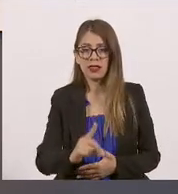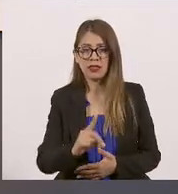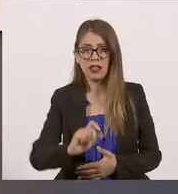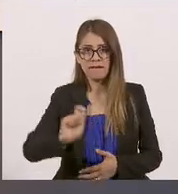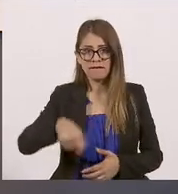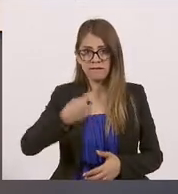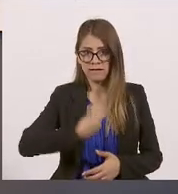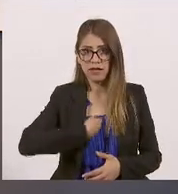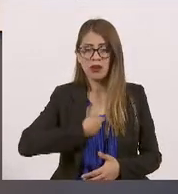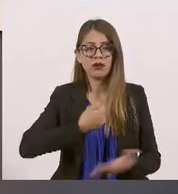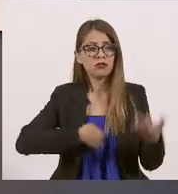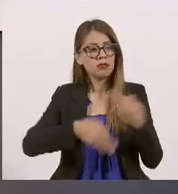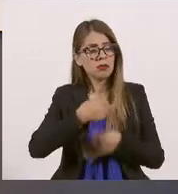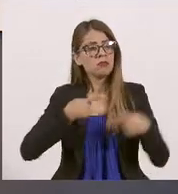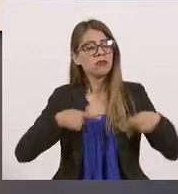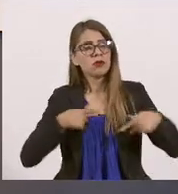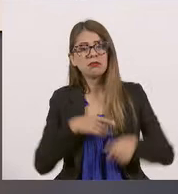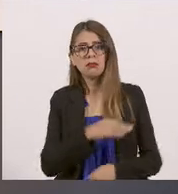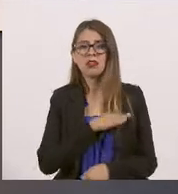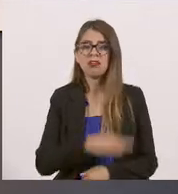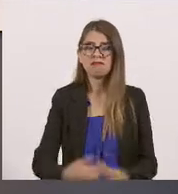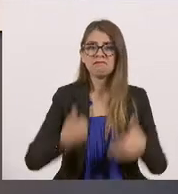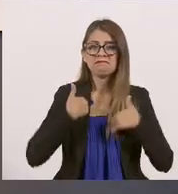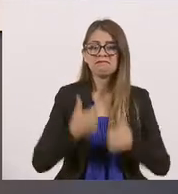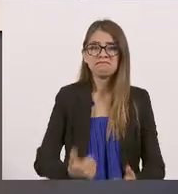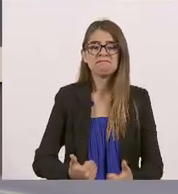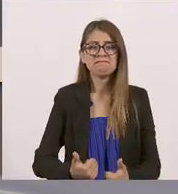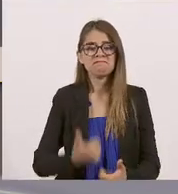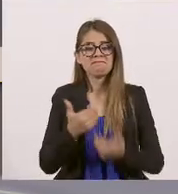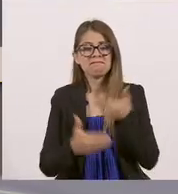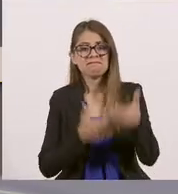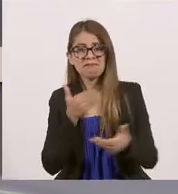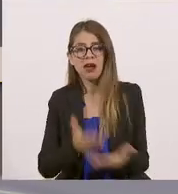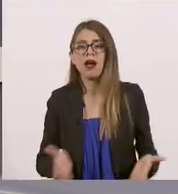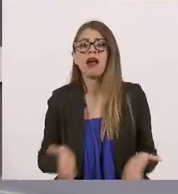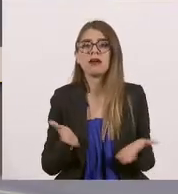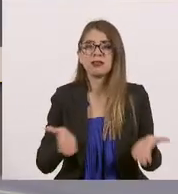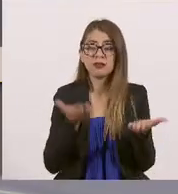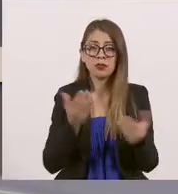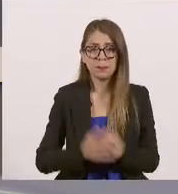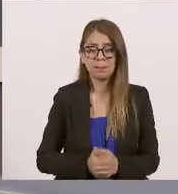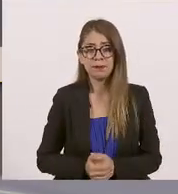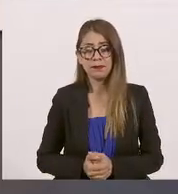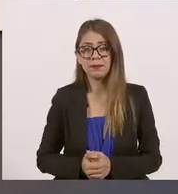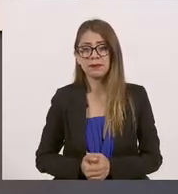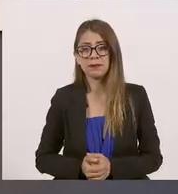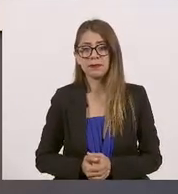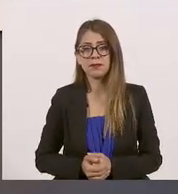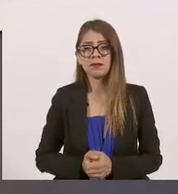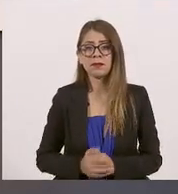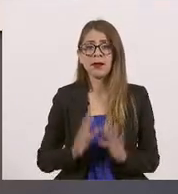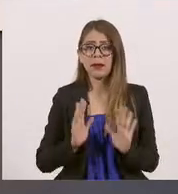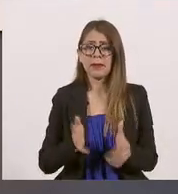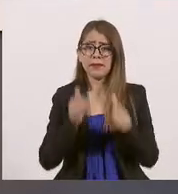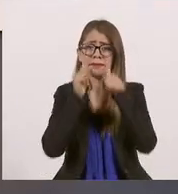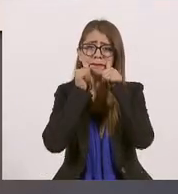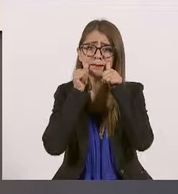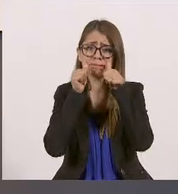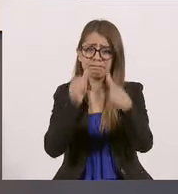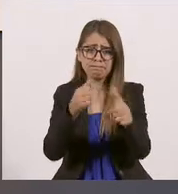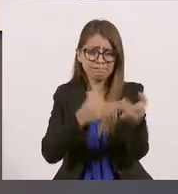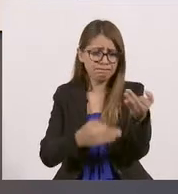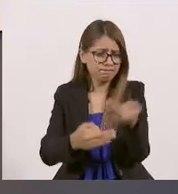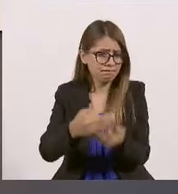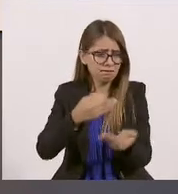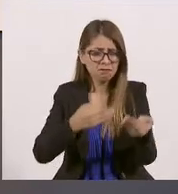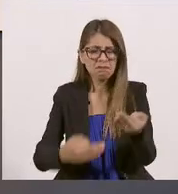a través de las cuales podamos encontrar cobijo que nos haga salir adelante también. La atención está puesta en ello, en